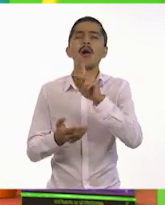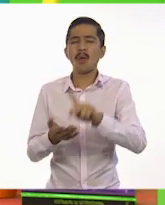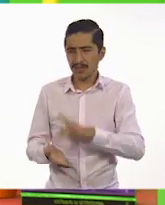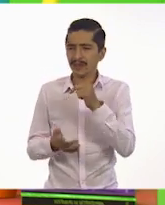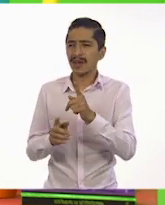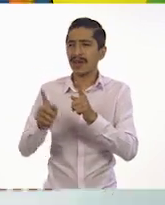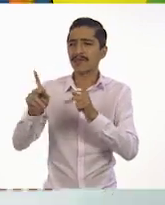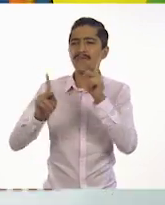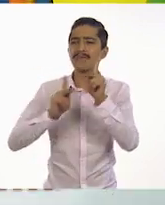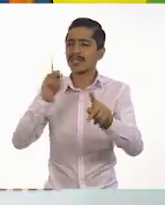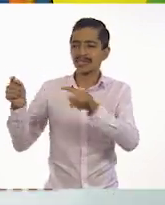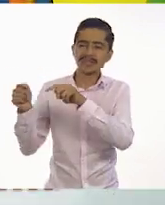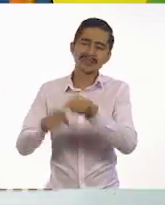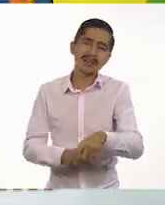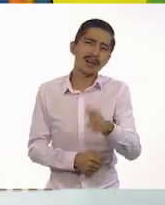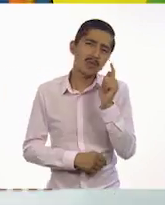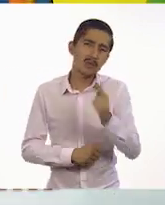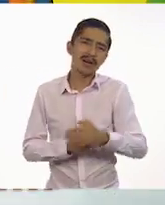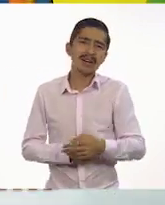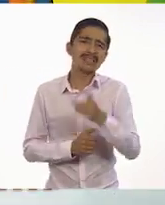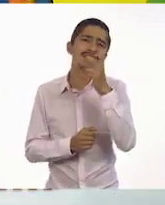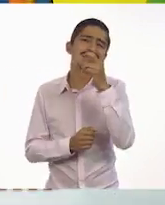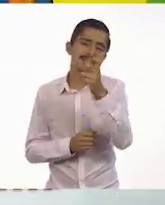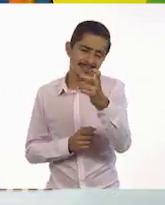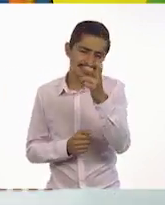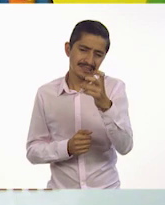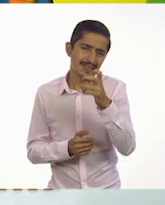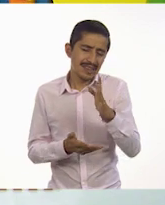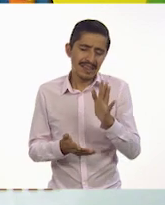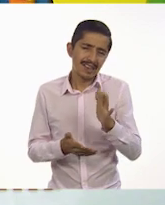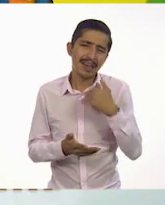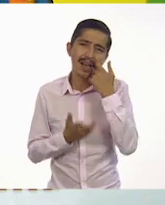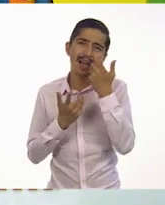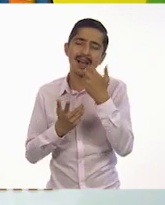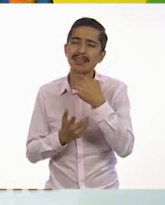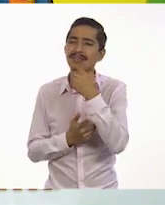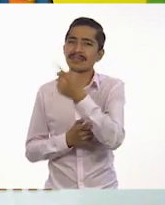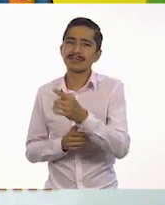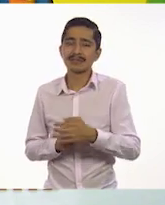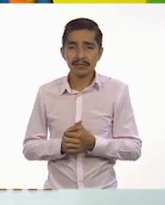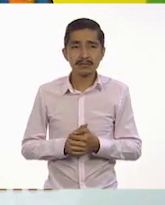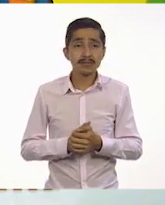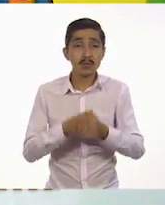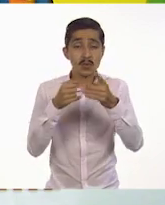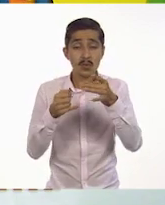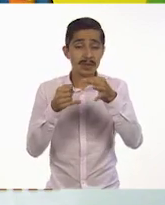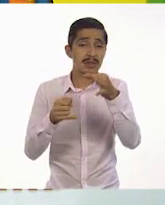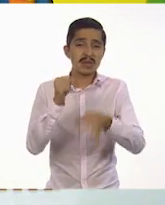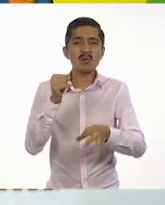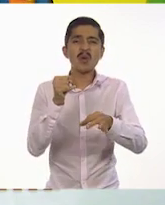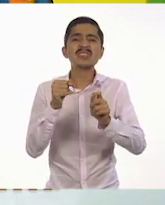visitar. Sí, justo eso es lo que le El mensaje, ¿verdad? Rosita. Y el último.